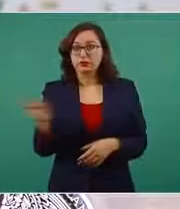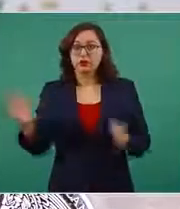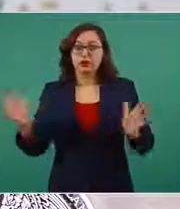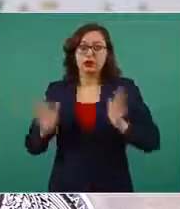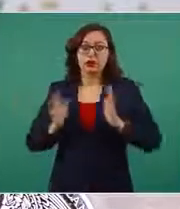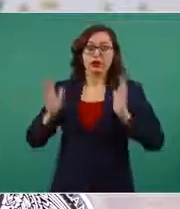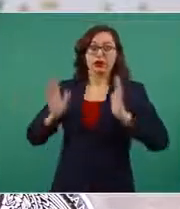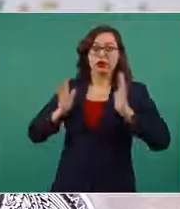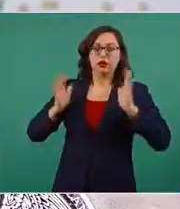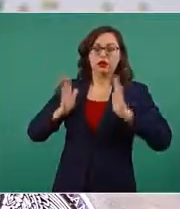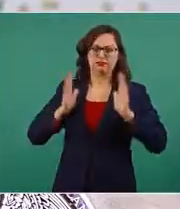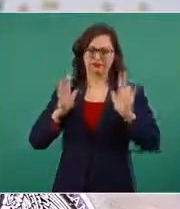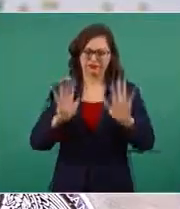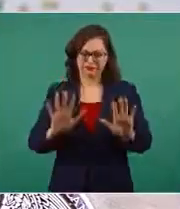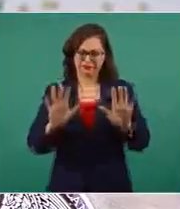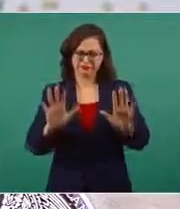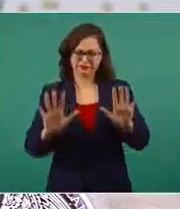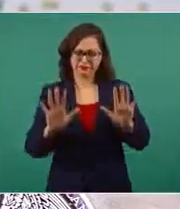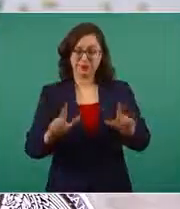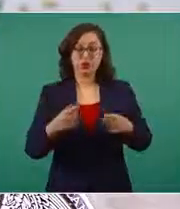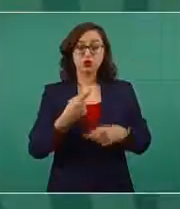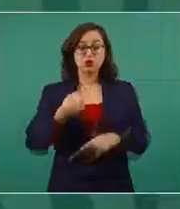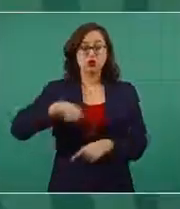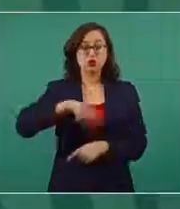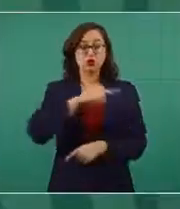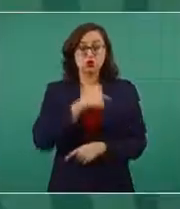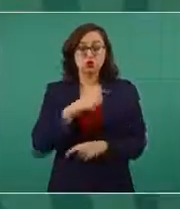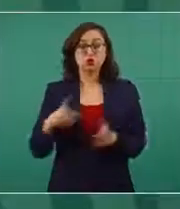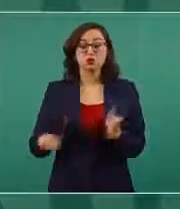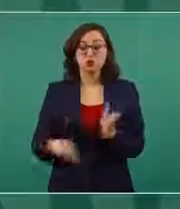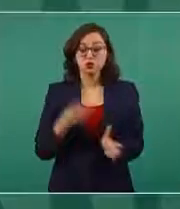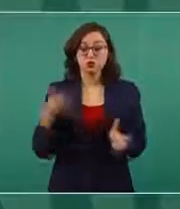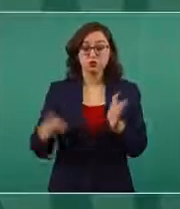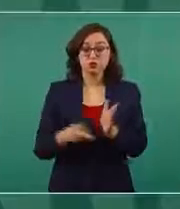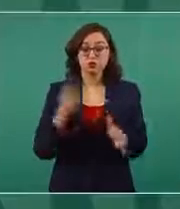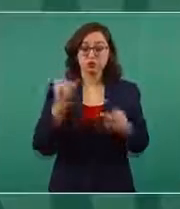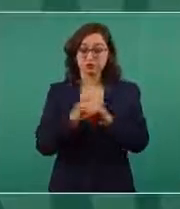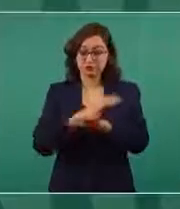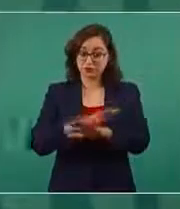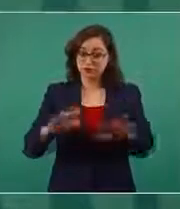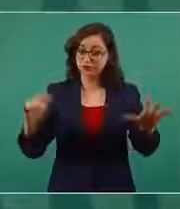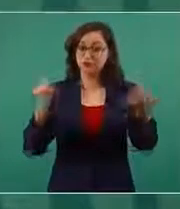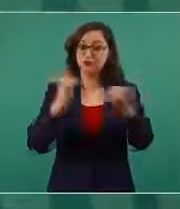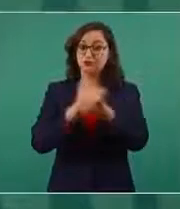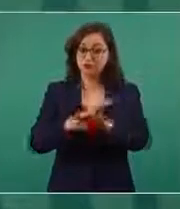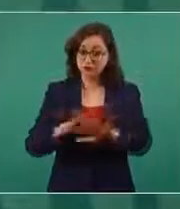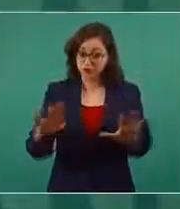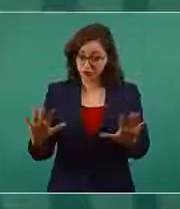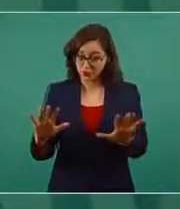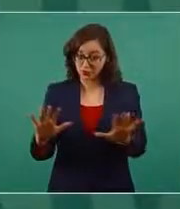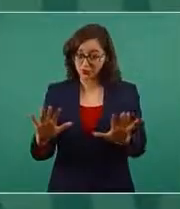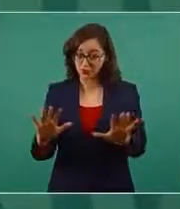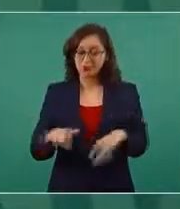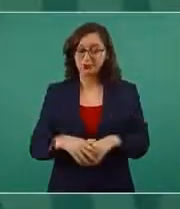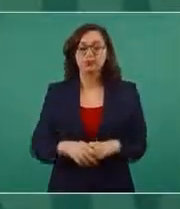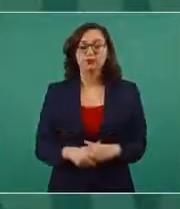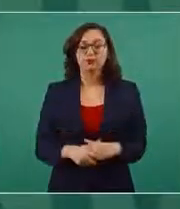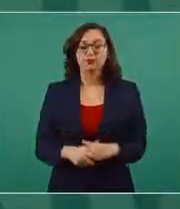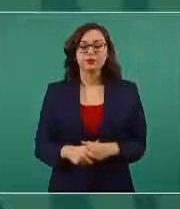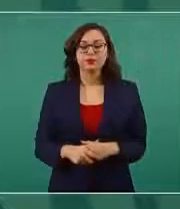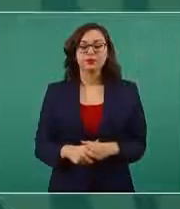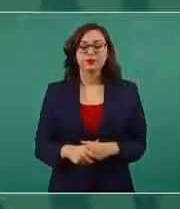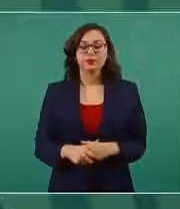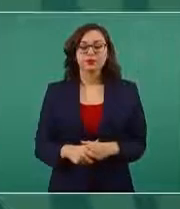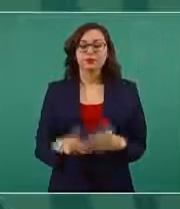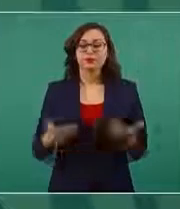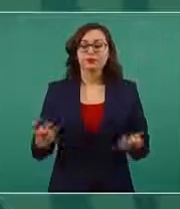Aquí hemos dicho con toda claridad cómo han ido ocurriendo las cosas. Quizá recordarán algunos que cuando la epidemia